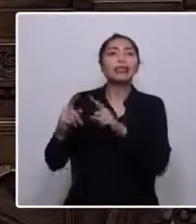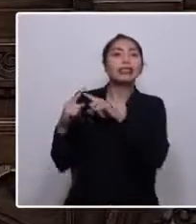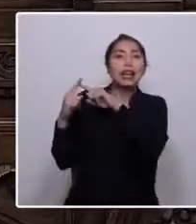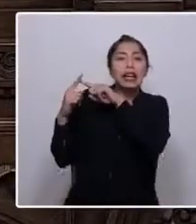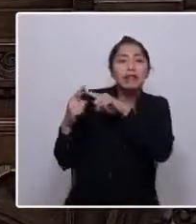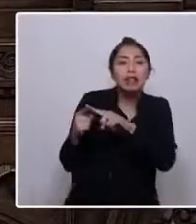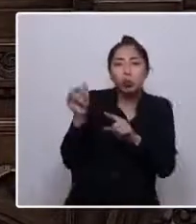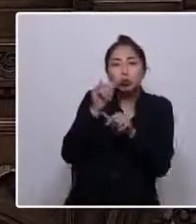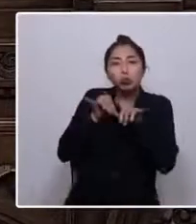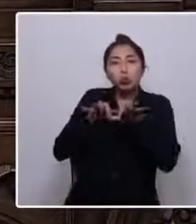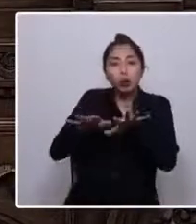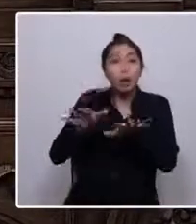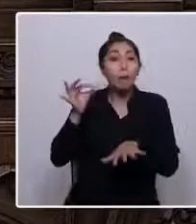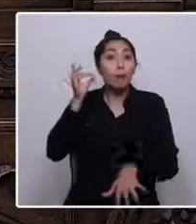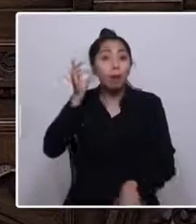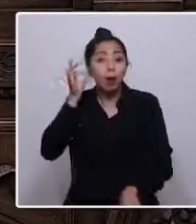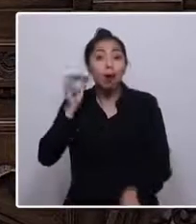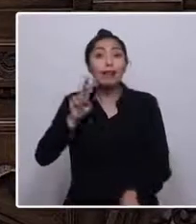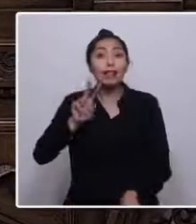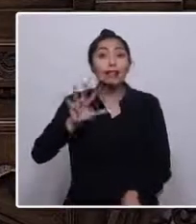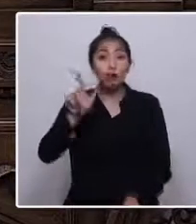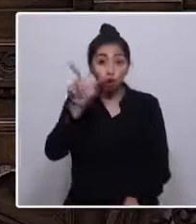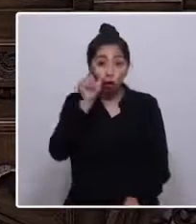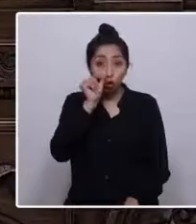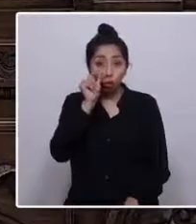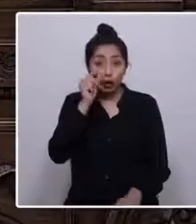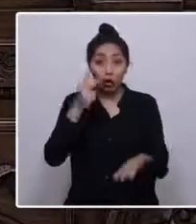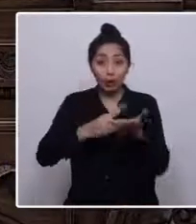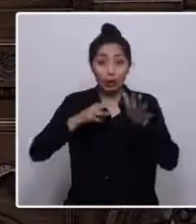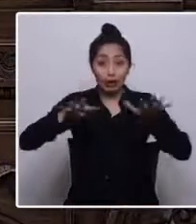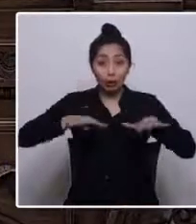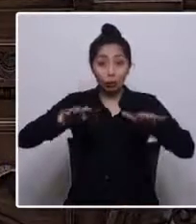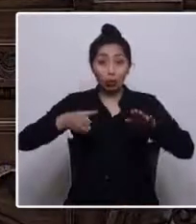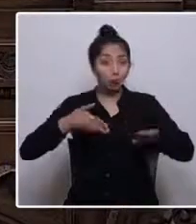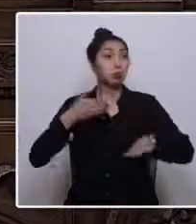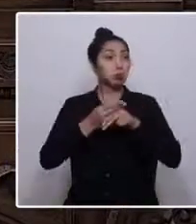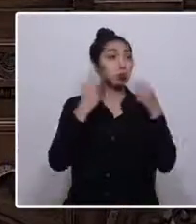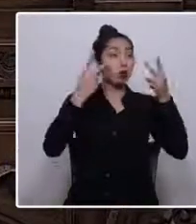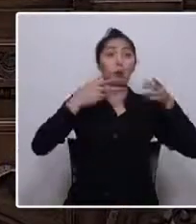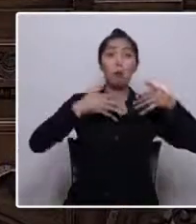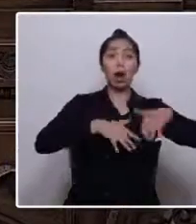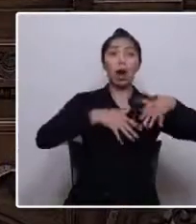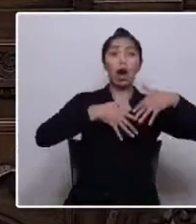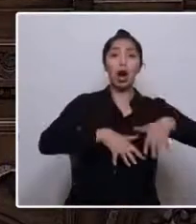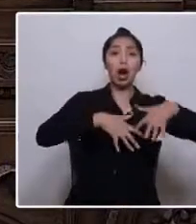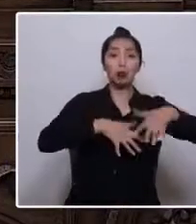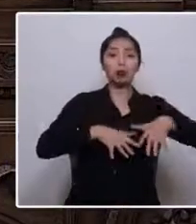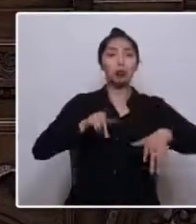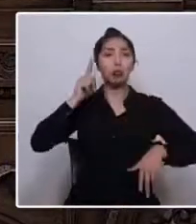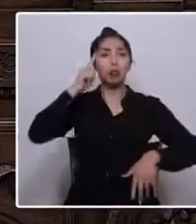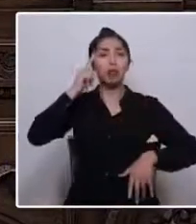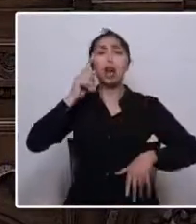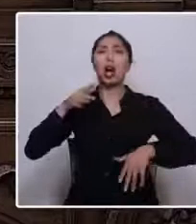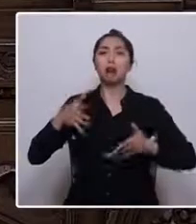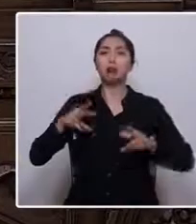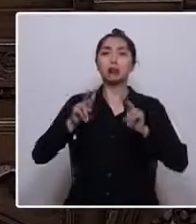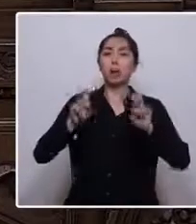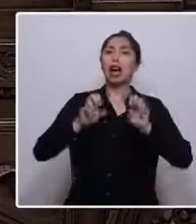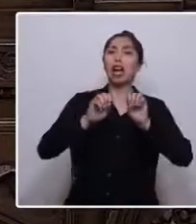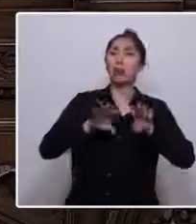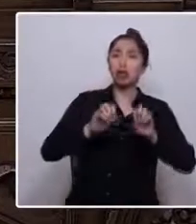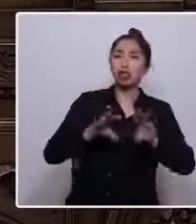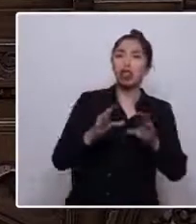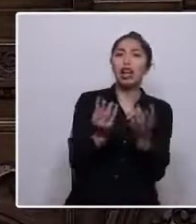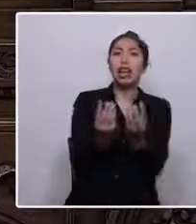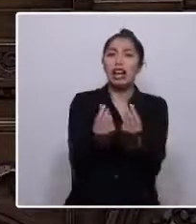el día 25 de octubre del 2019, salió a marchar. Se manifestaba por las causas que consideraba justas, como una educación de calidad,